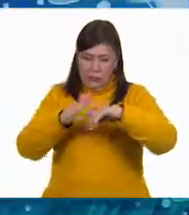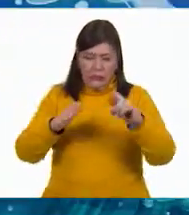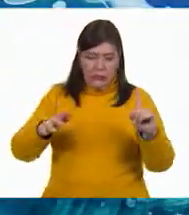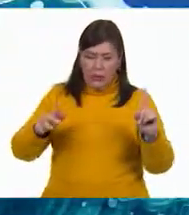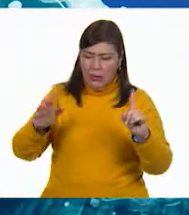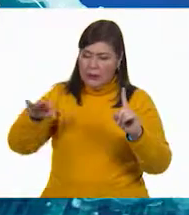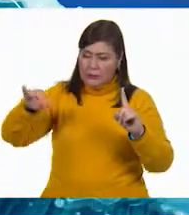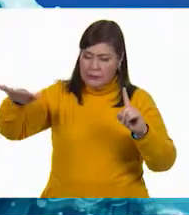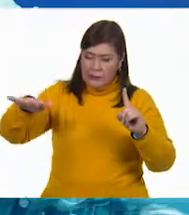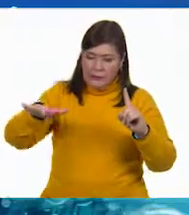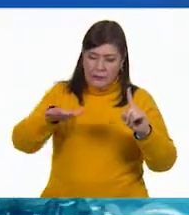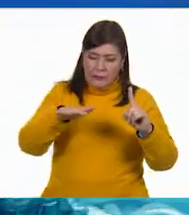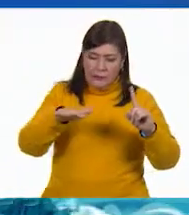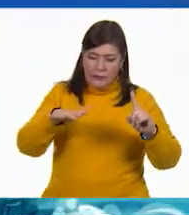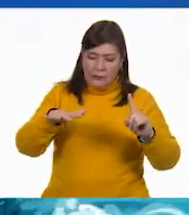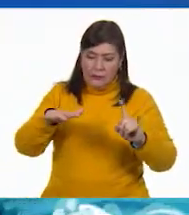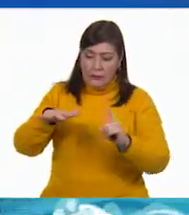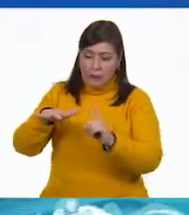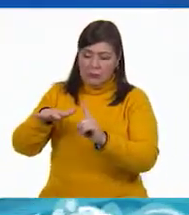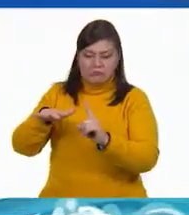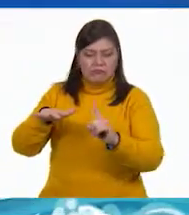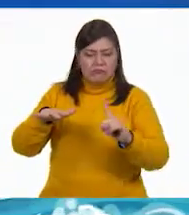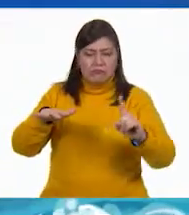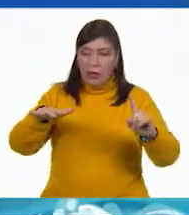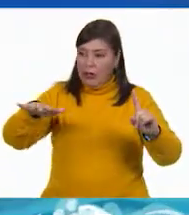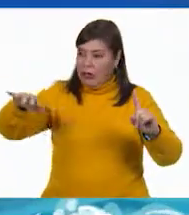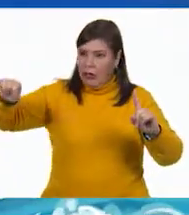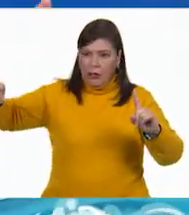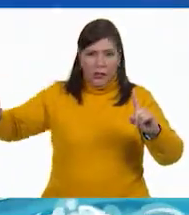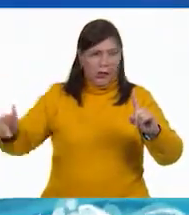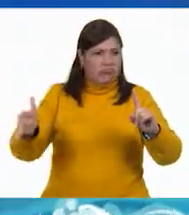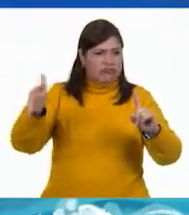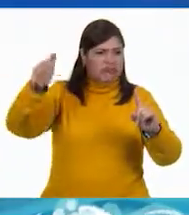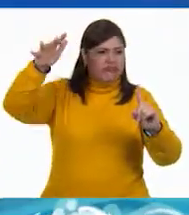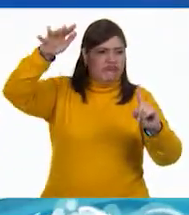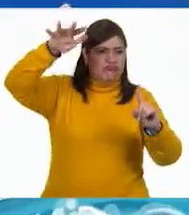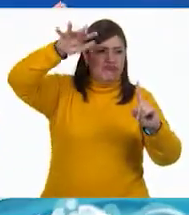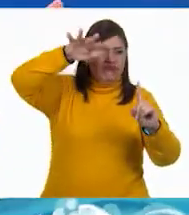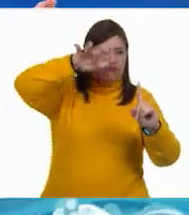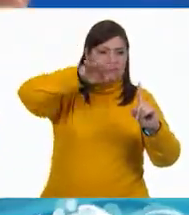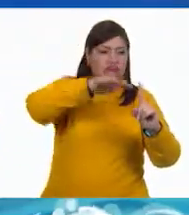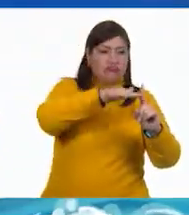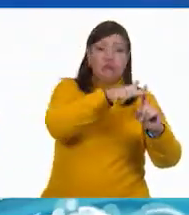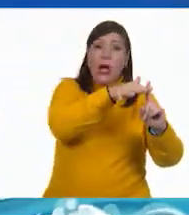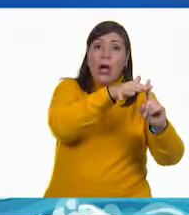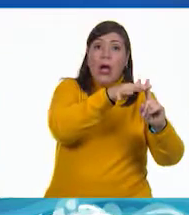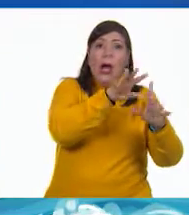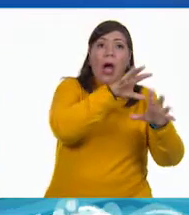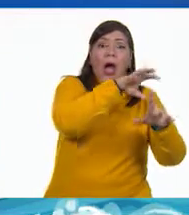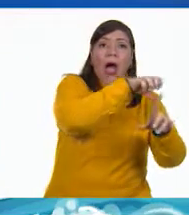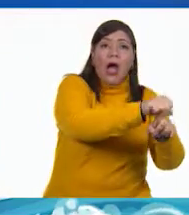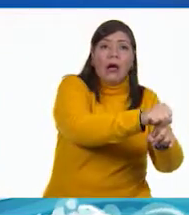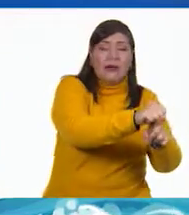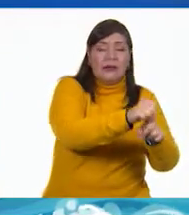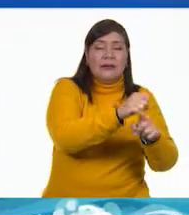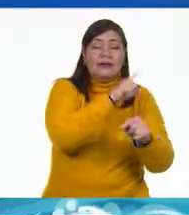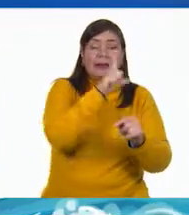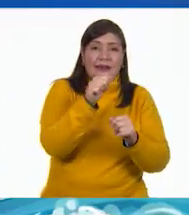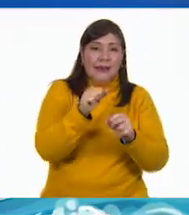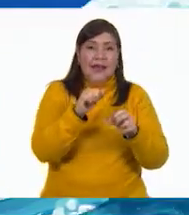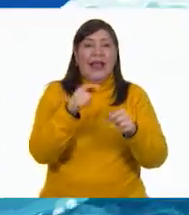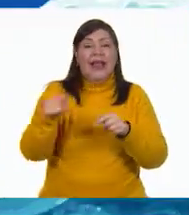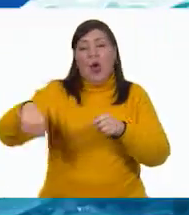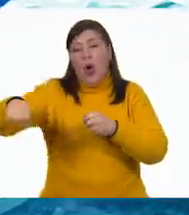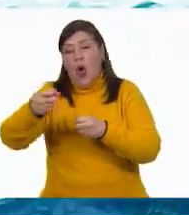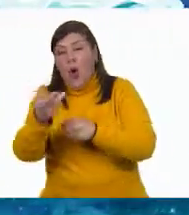saltó, se le colgó del brazo y se quiso ir con él. Las demás olas la trataban